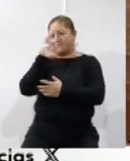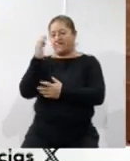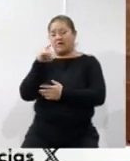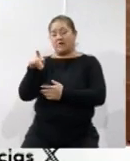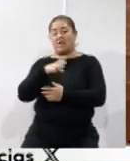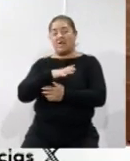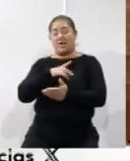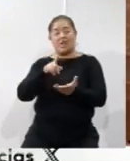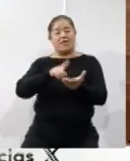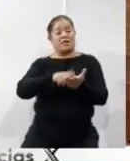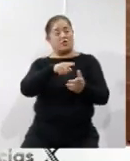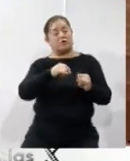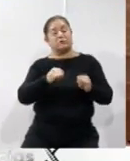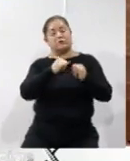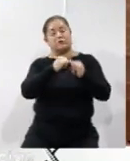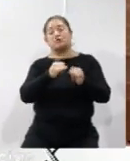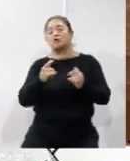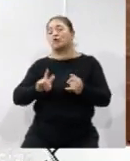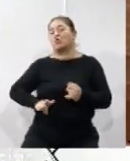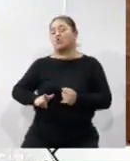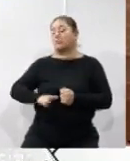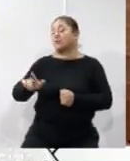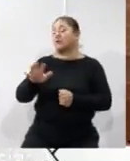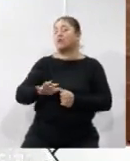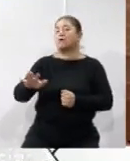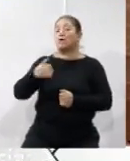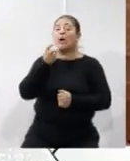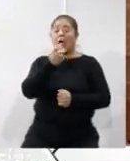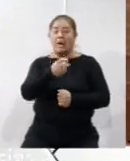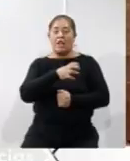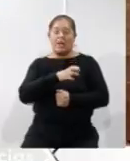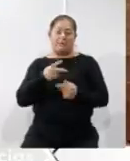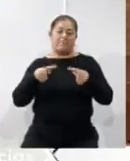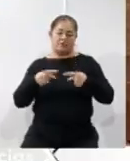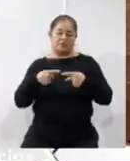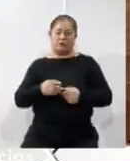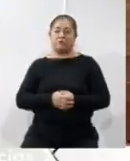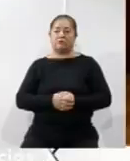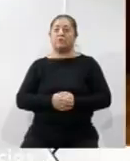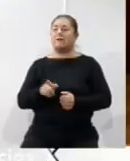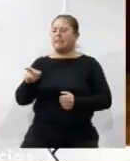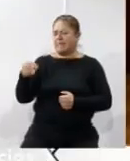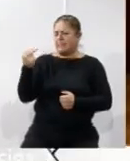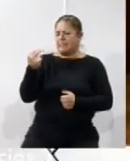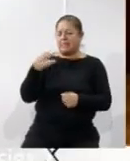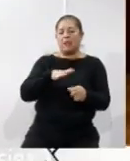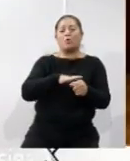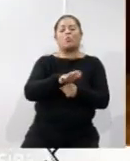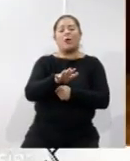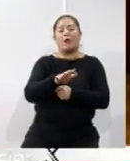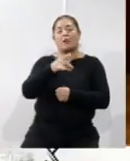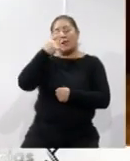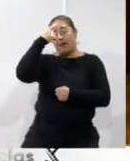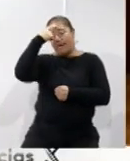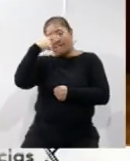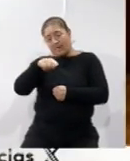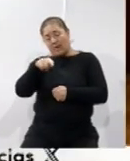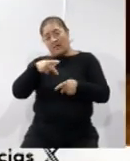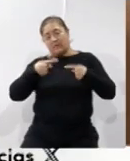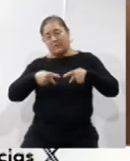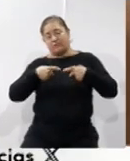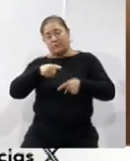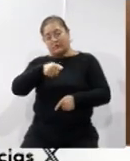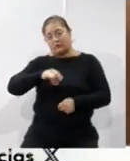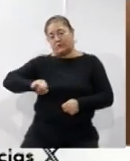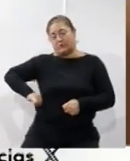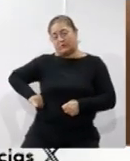pública, y es ahí donde se encuentran nuestros elementos. ¿Qué requisitos necesitan o piden para las personas que estén